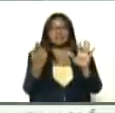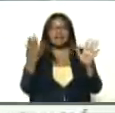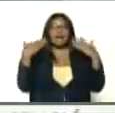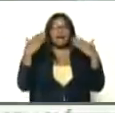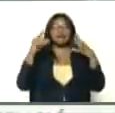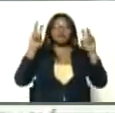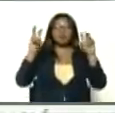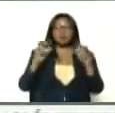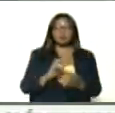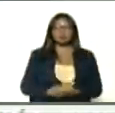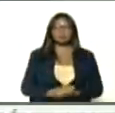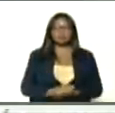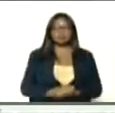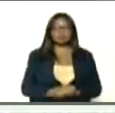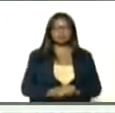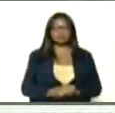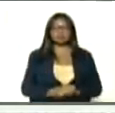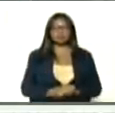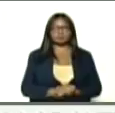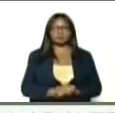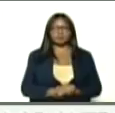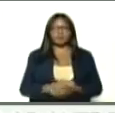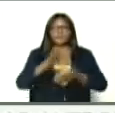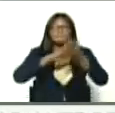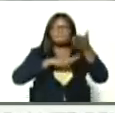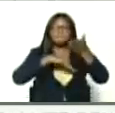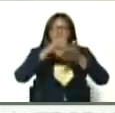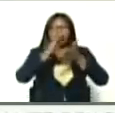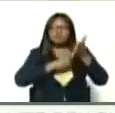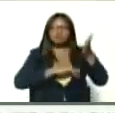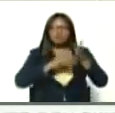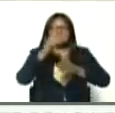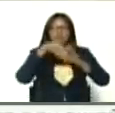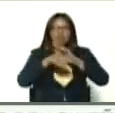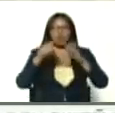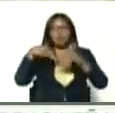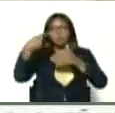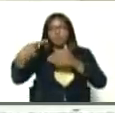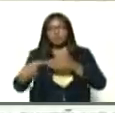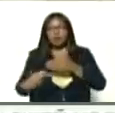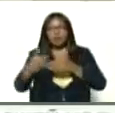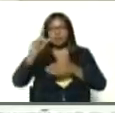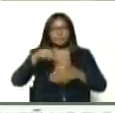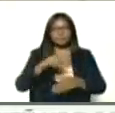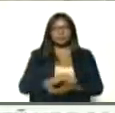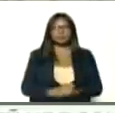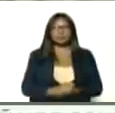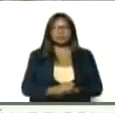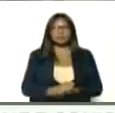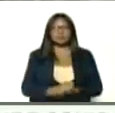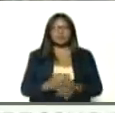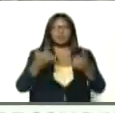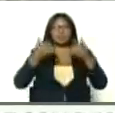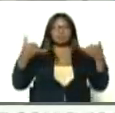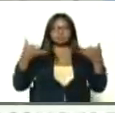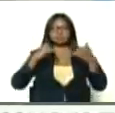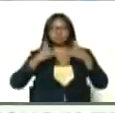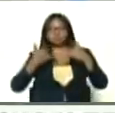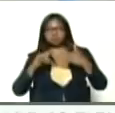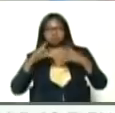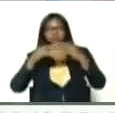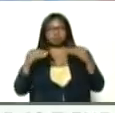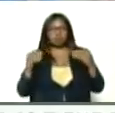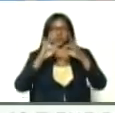Reparación de la cerca, perimetral, pintura, interior y exterior. Instalaciones eléctricas, sanitarias,